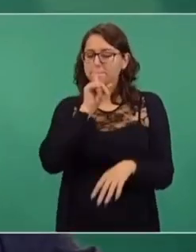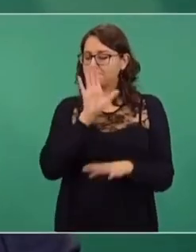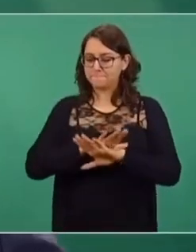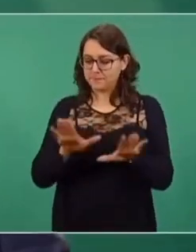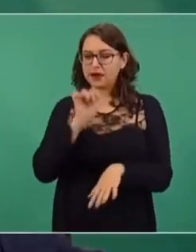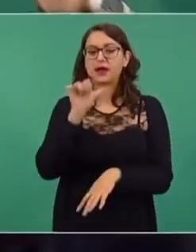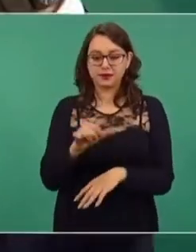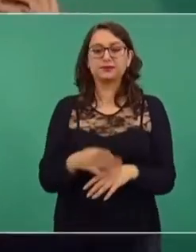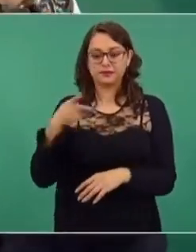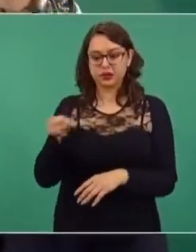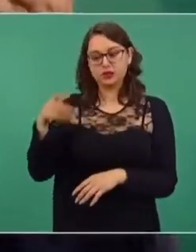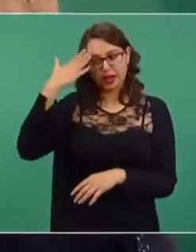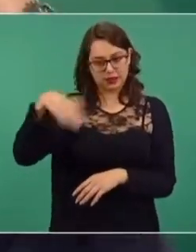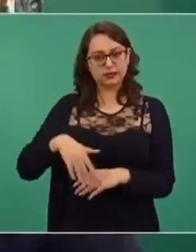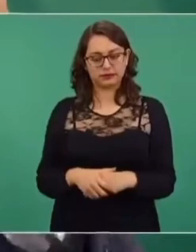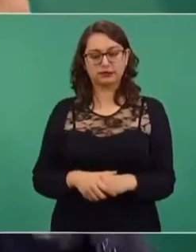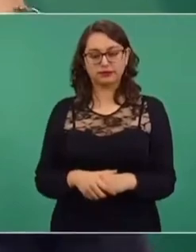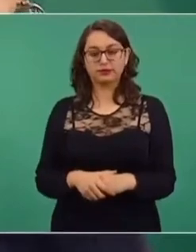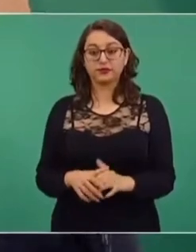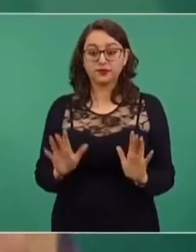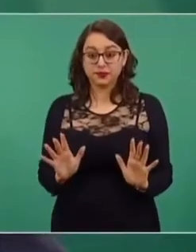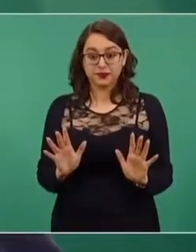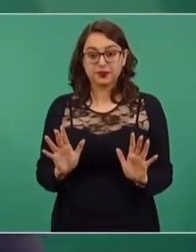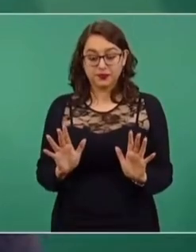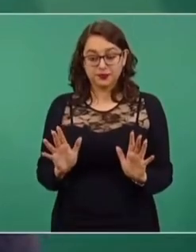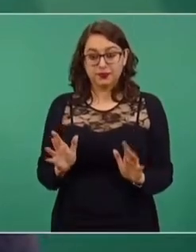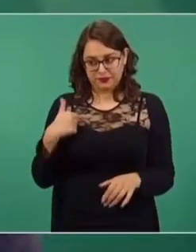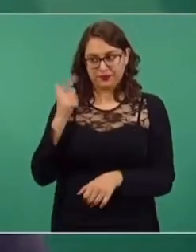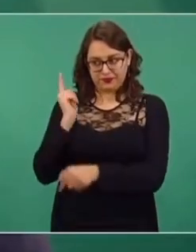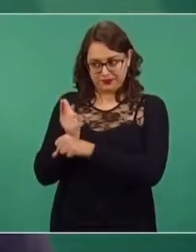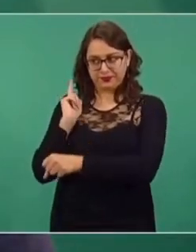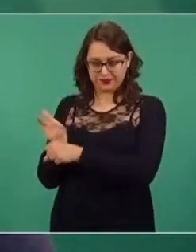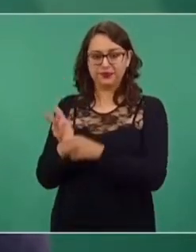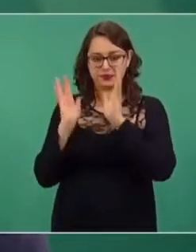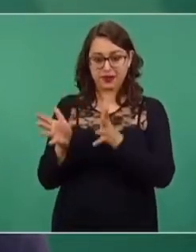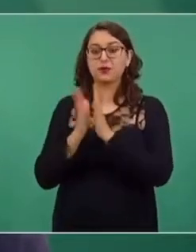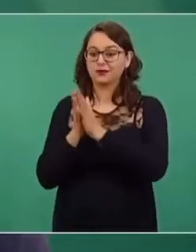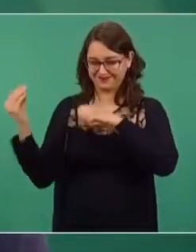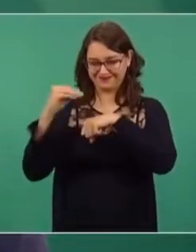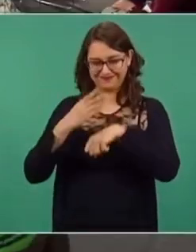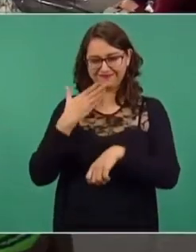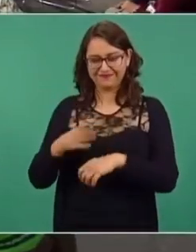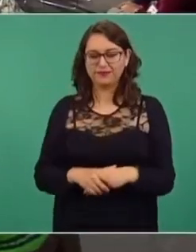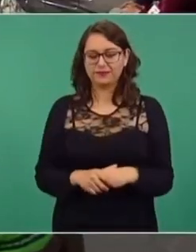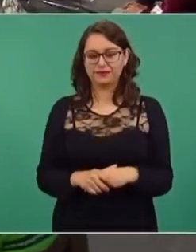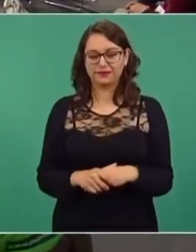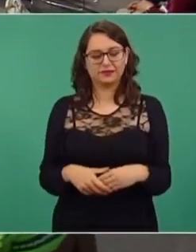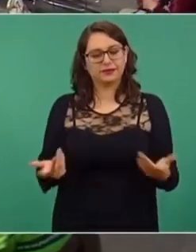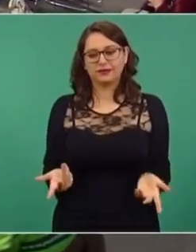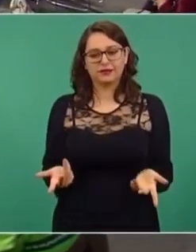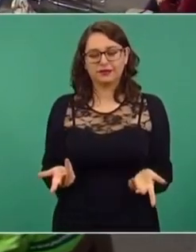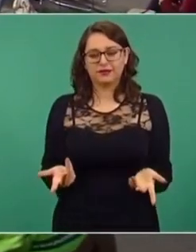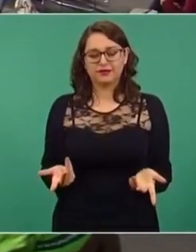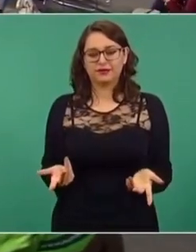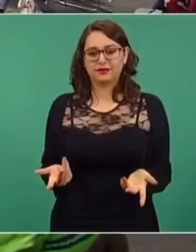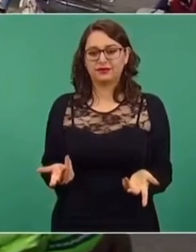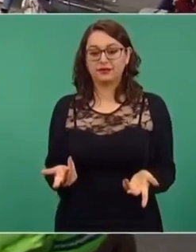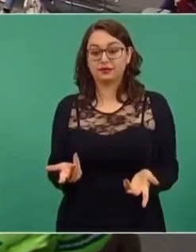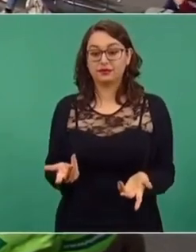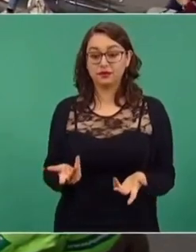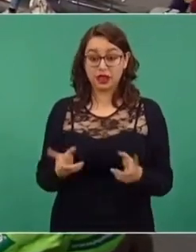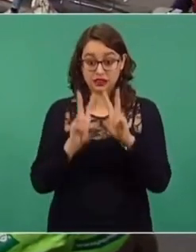sindicatos porque no tiene caso, pero ellos ya saben, o sea, si no se están enterando que ya estoy informado y que se porten bien, porque no es que se esté